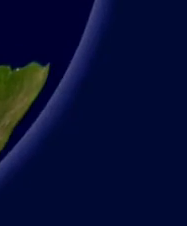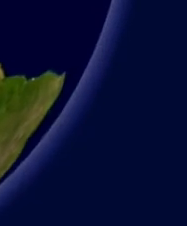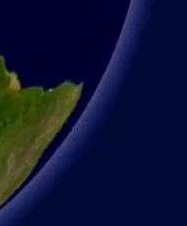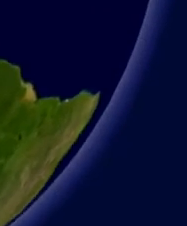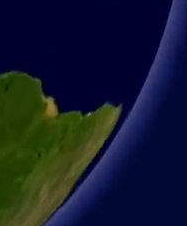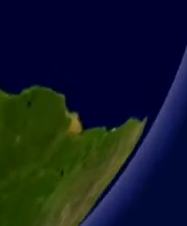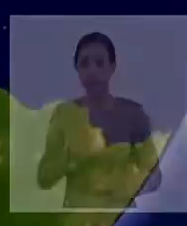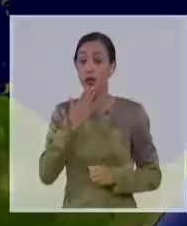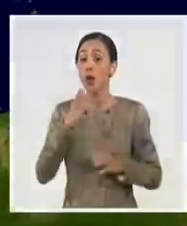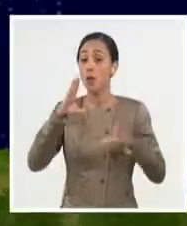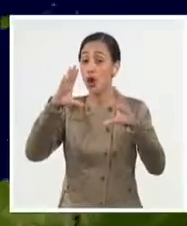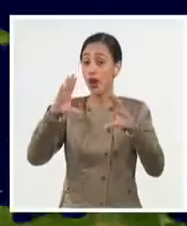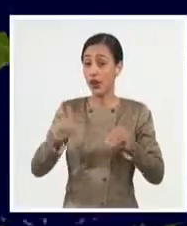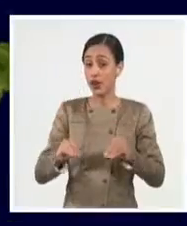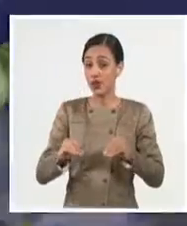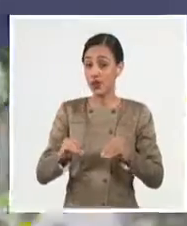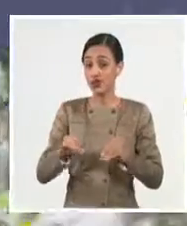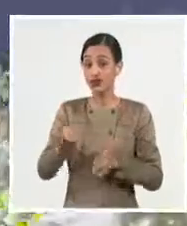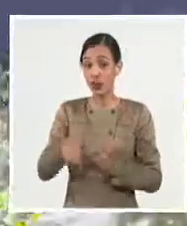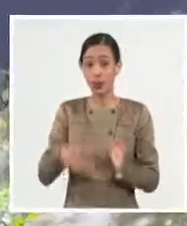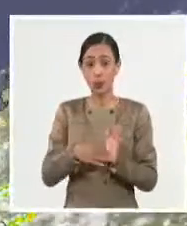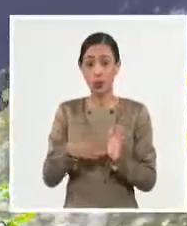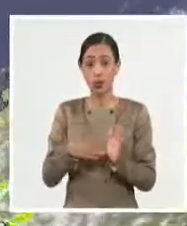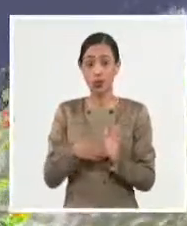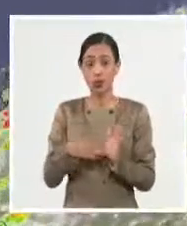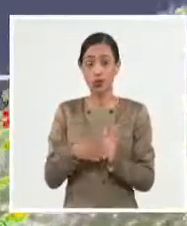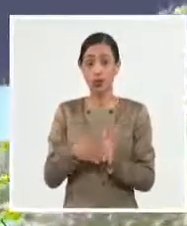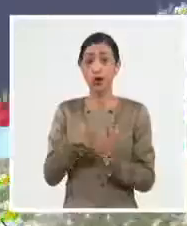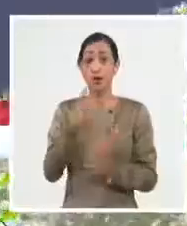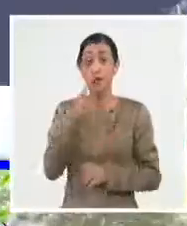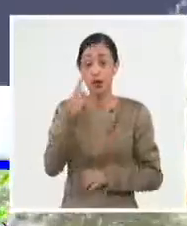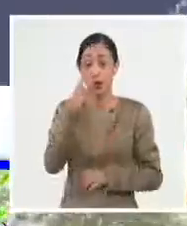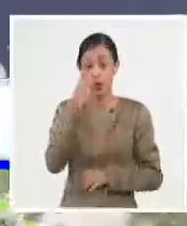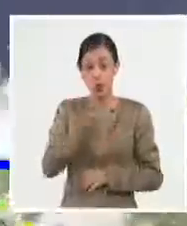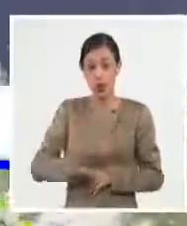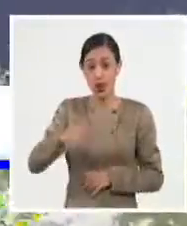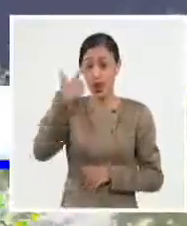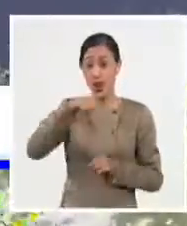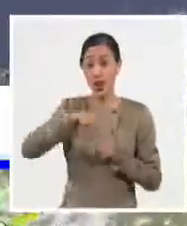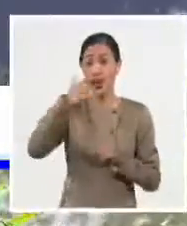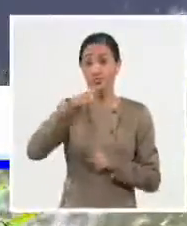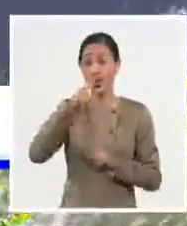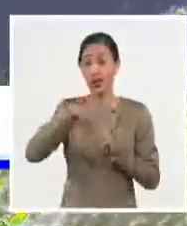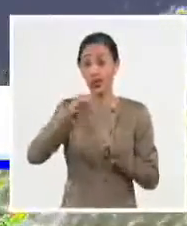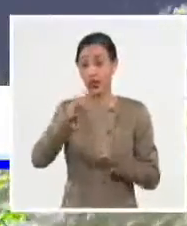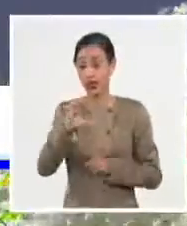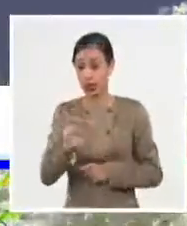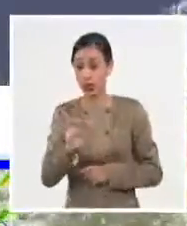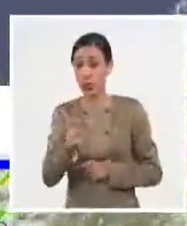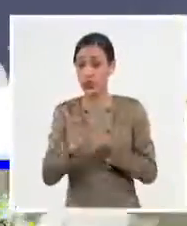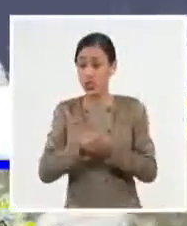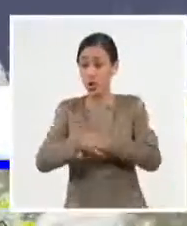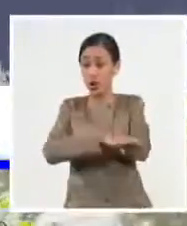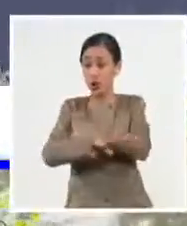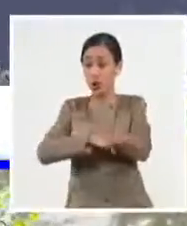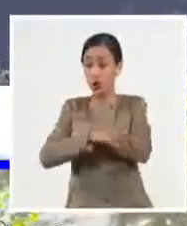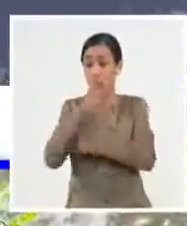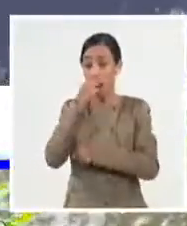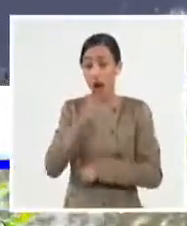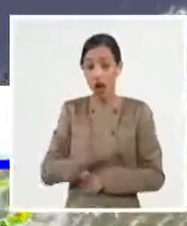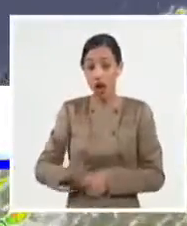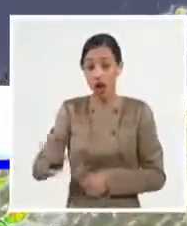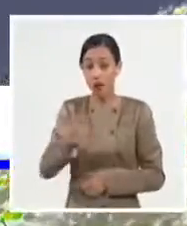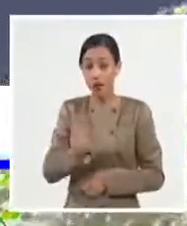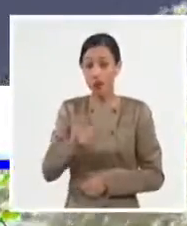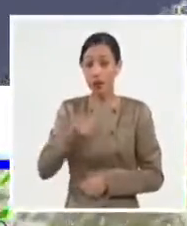Buenas noches. Esta tarde se formó en el Atlántico Lejano, cerca de las costas de África, la depresión tropical